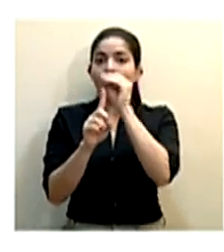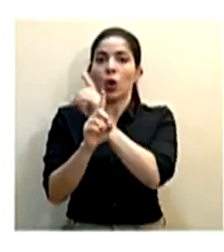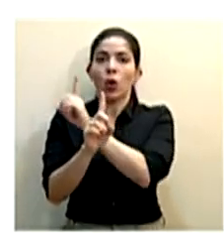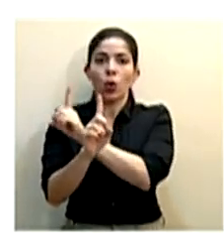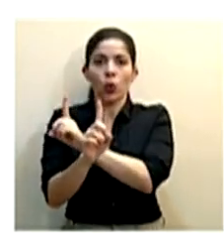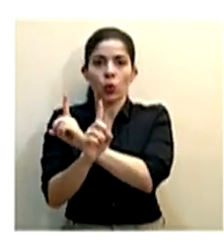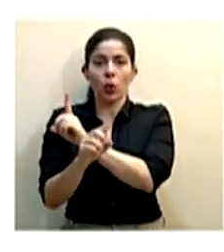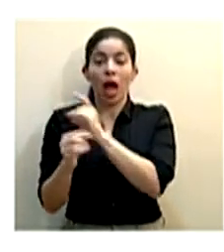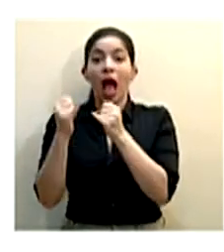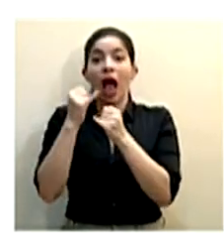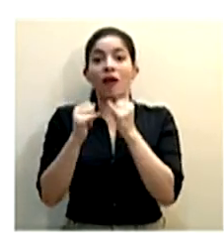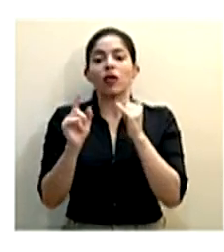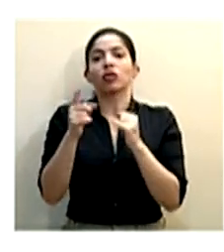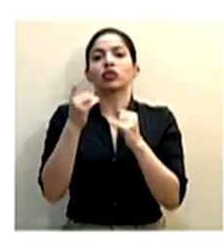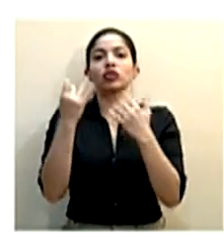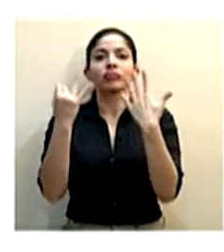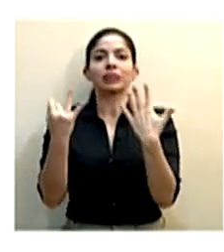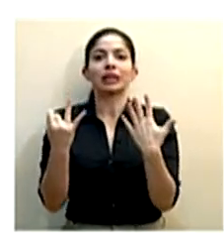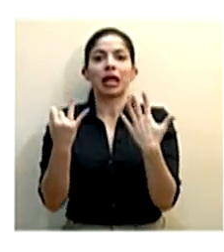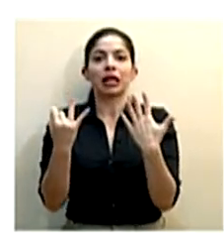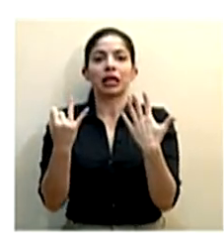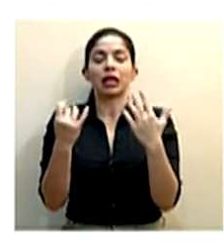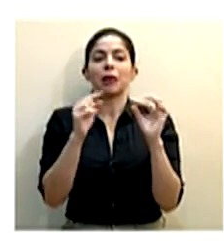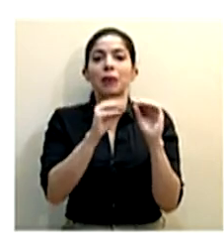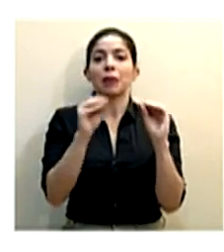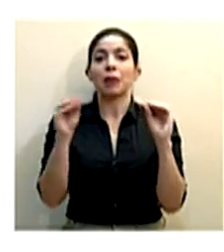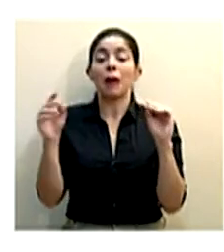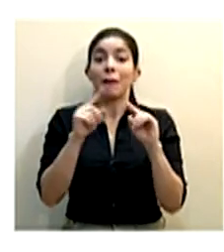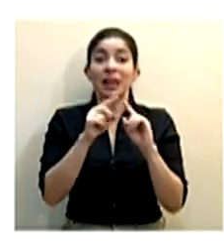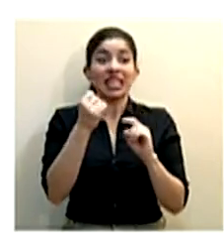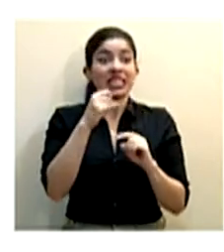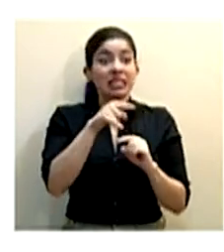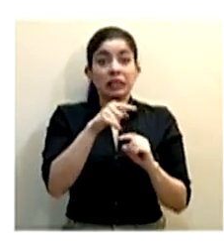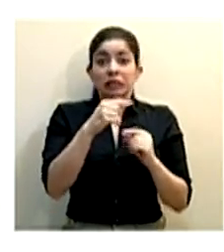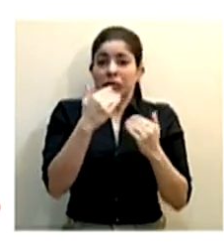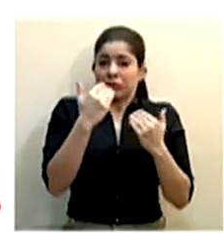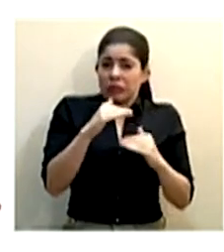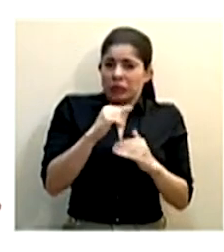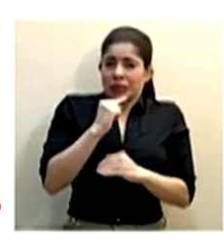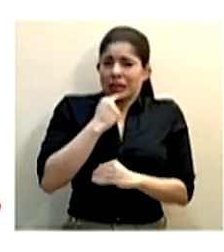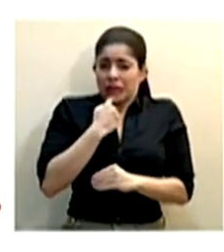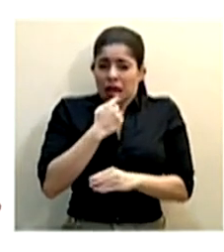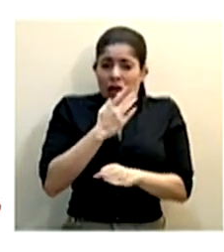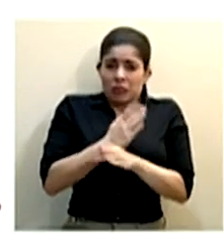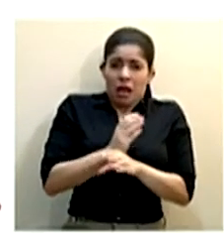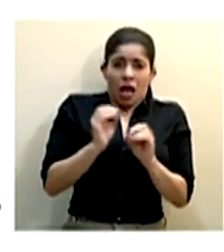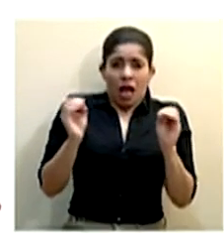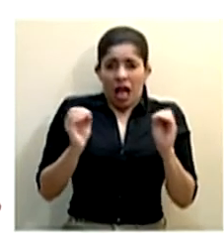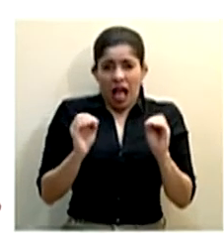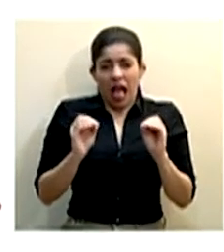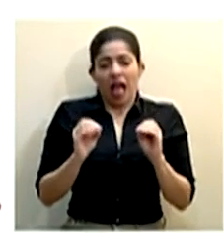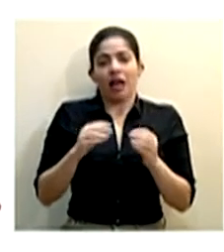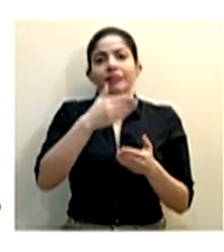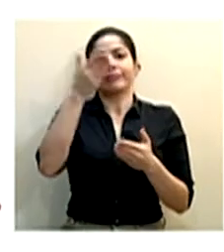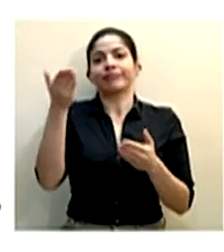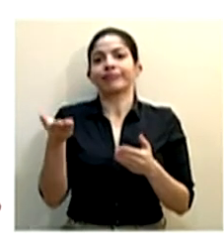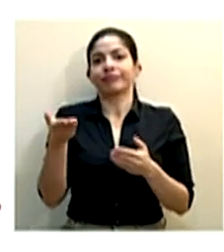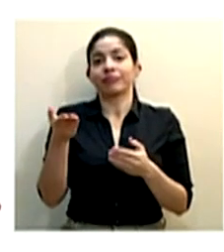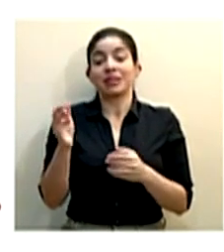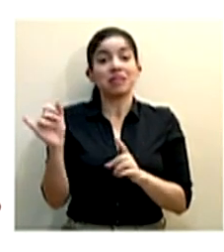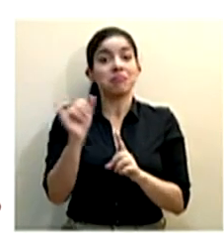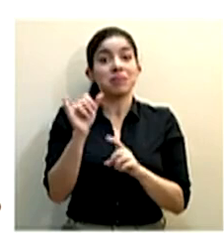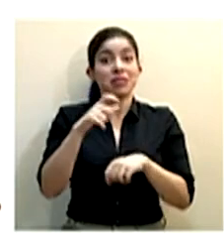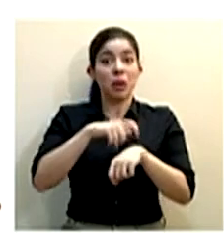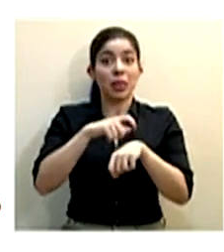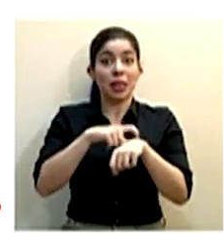más y tuvimos al final siete casos. Pero ¿qué es lo que pasa si no asumimos esto con toda la seriedad? Tendríamos esto. En el mismo